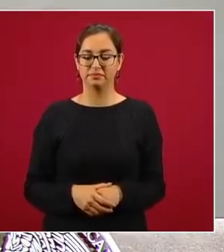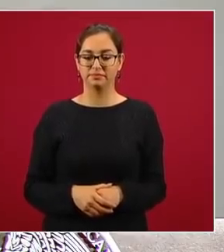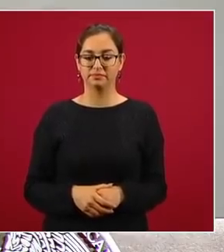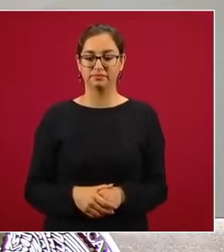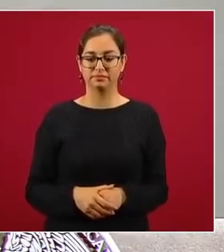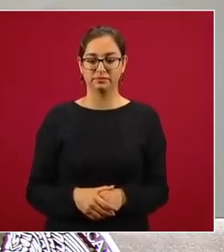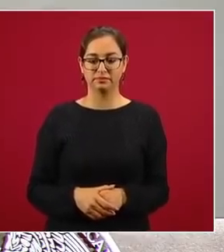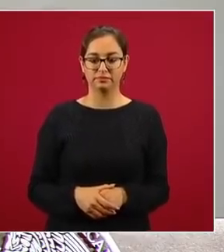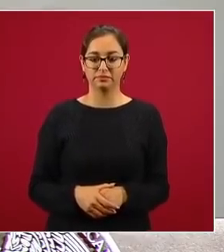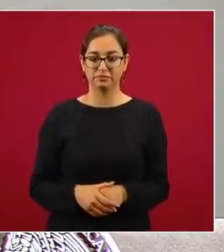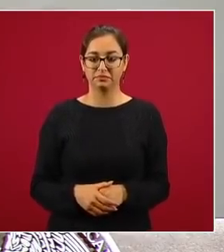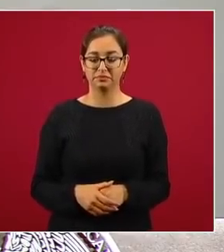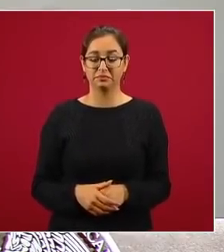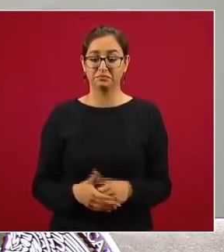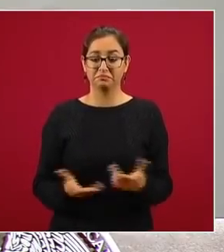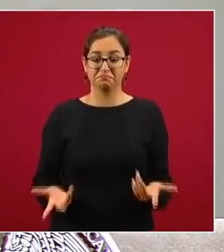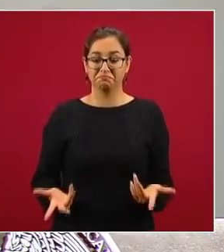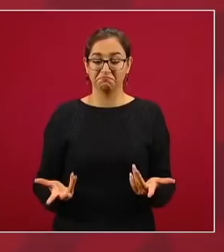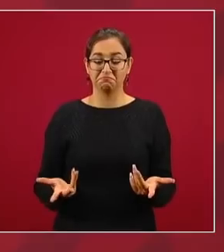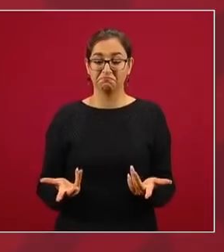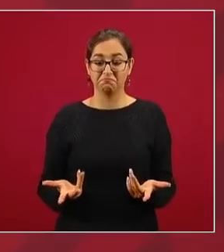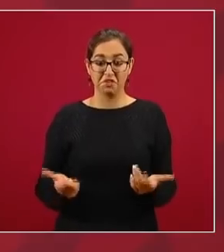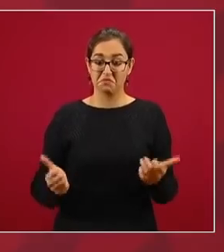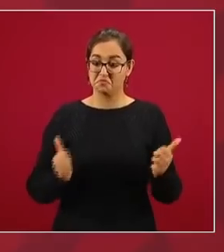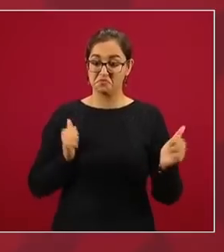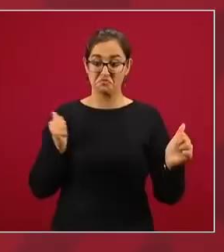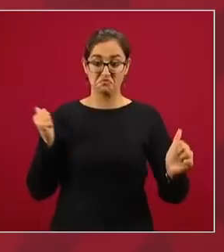vivir del